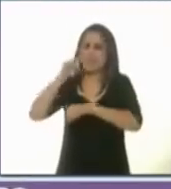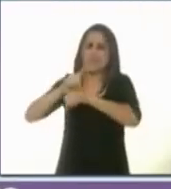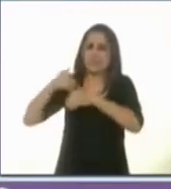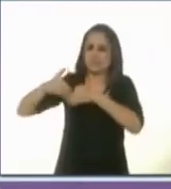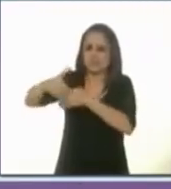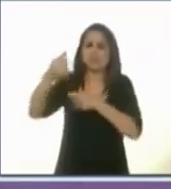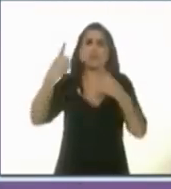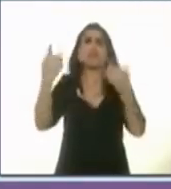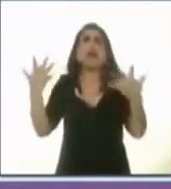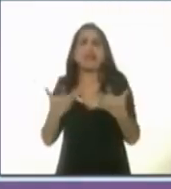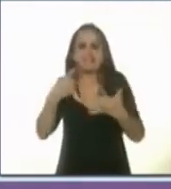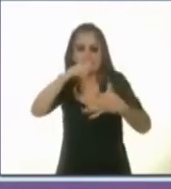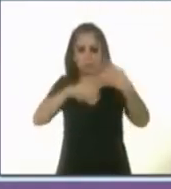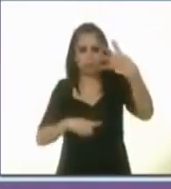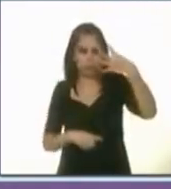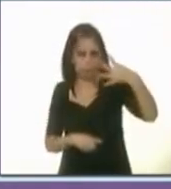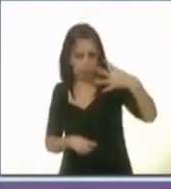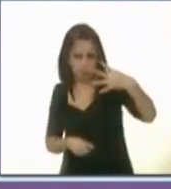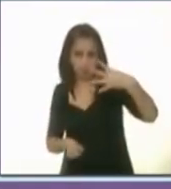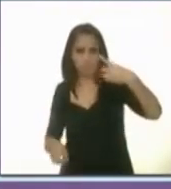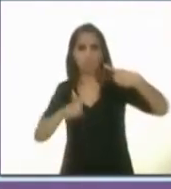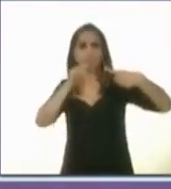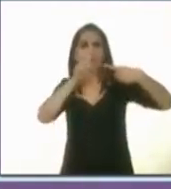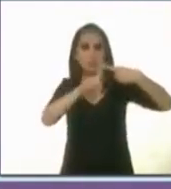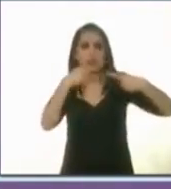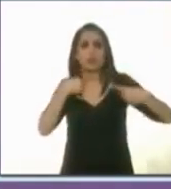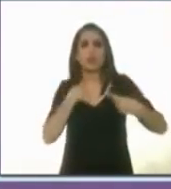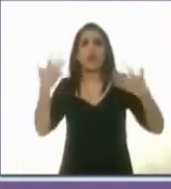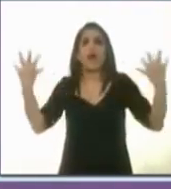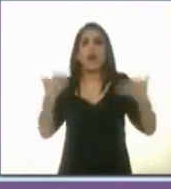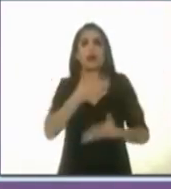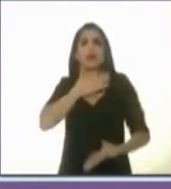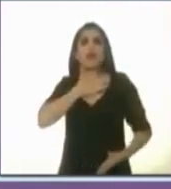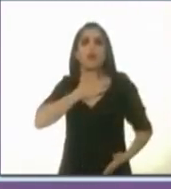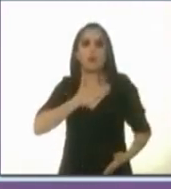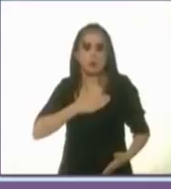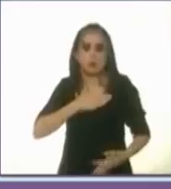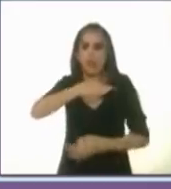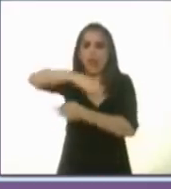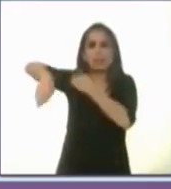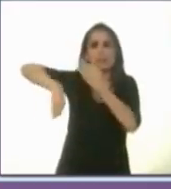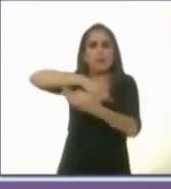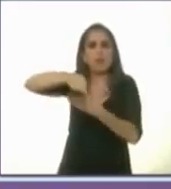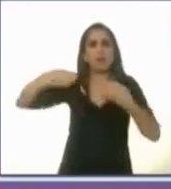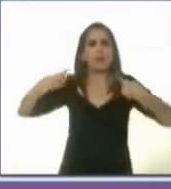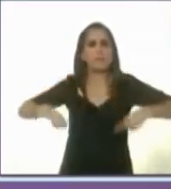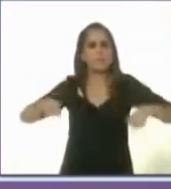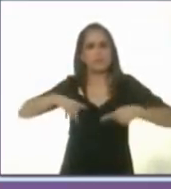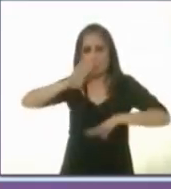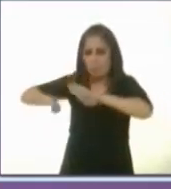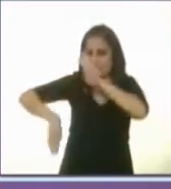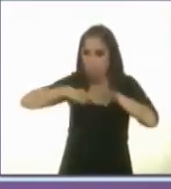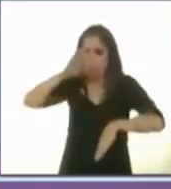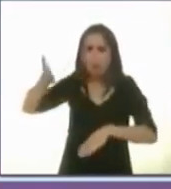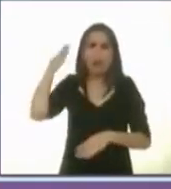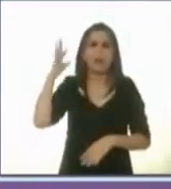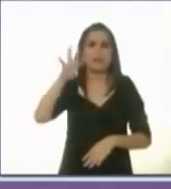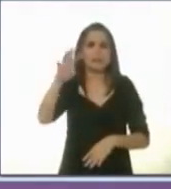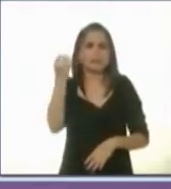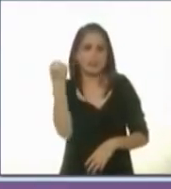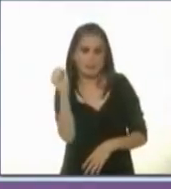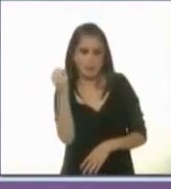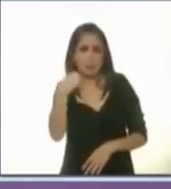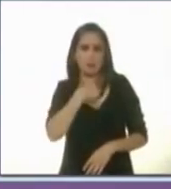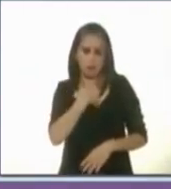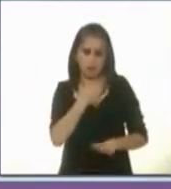prioridades primero vamos a hacerle justicia a todas las víctimas de el 19 de septiembre tal como